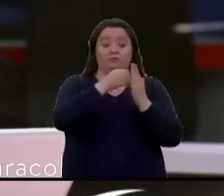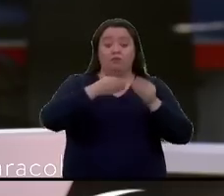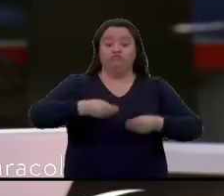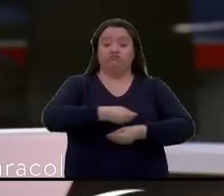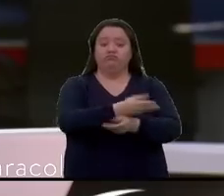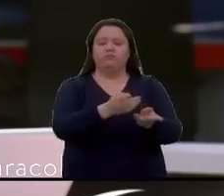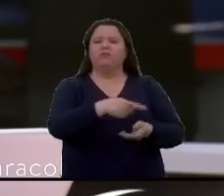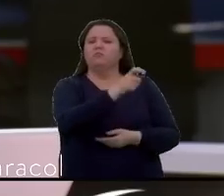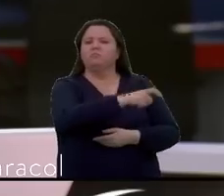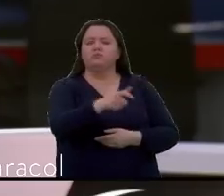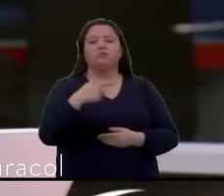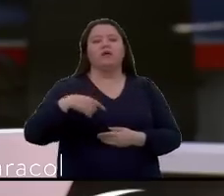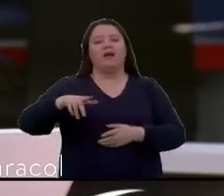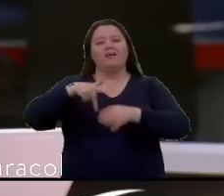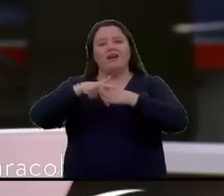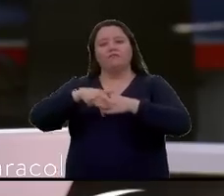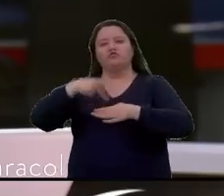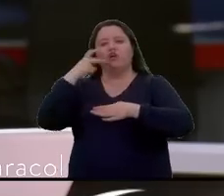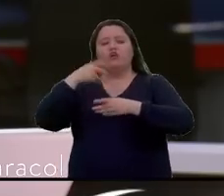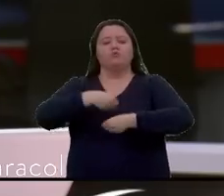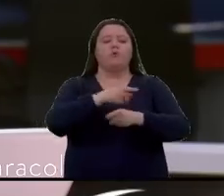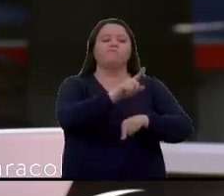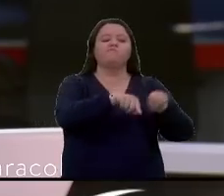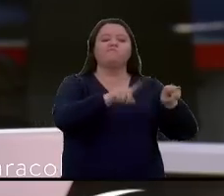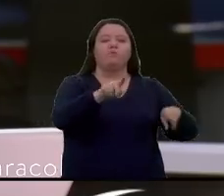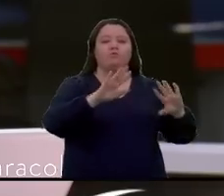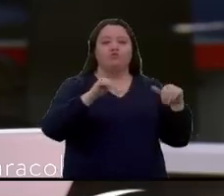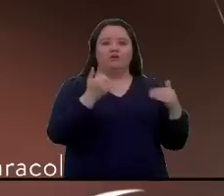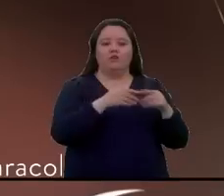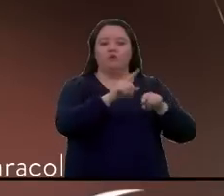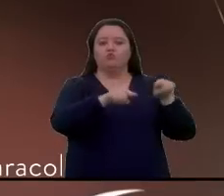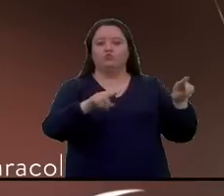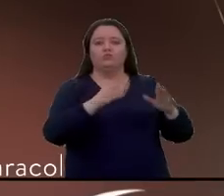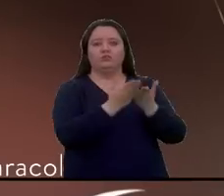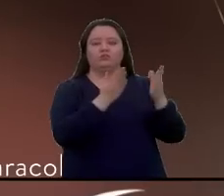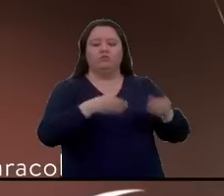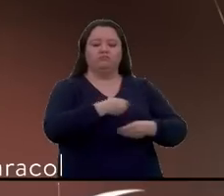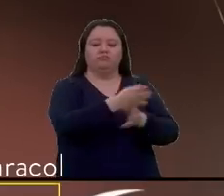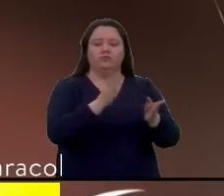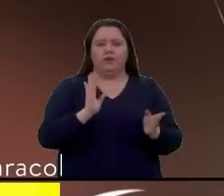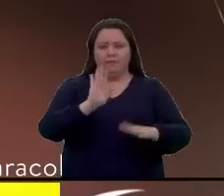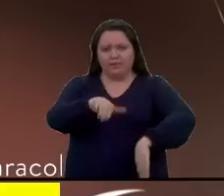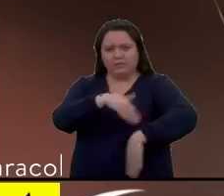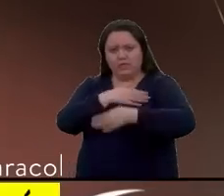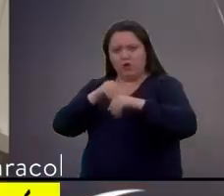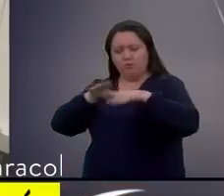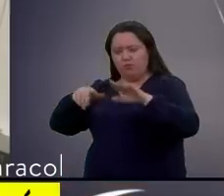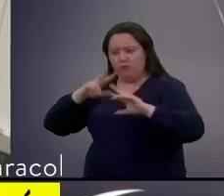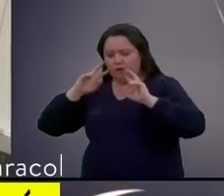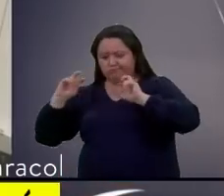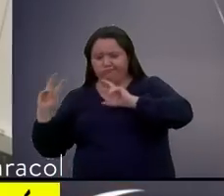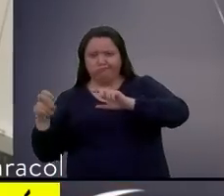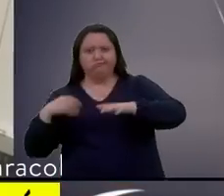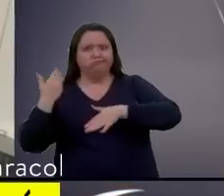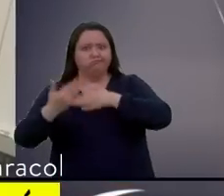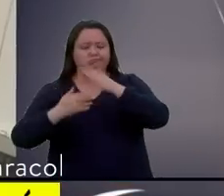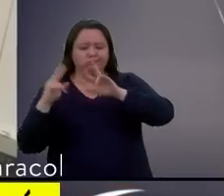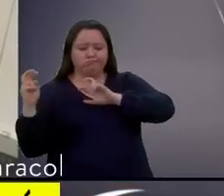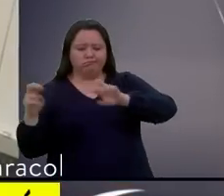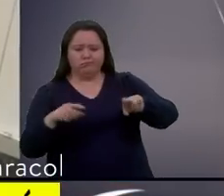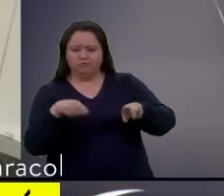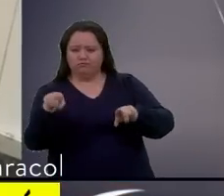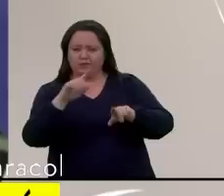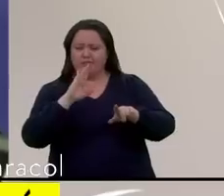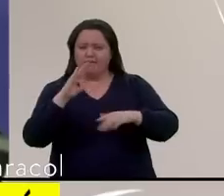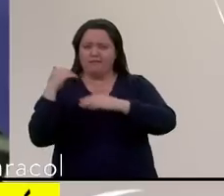suministrada carne de caballo a algunos estudiantes de colegios del municipio. El Ministerio Público avanza en las investigaciones para identificar